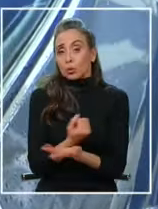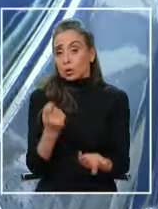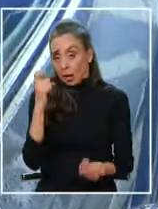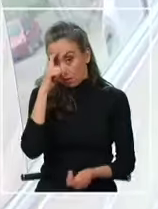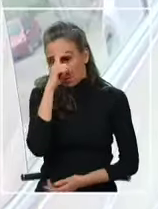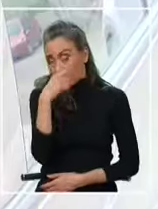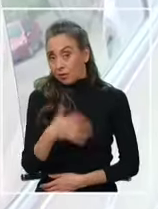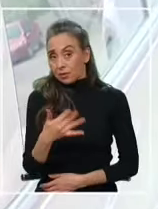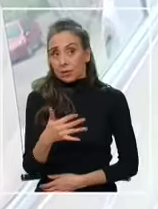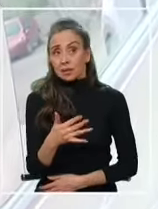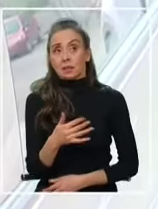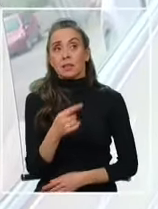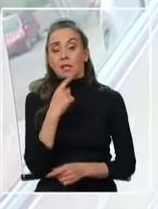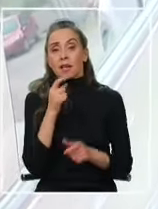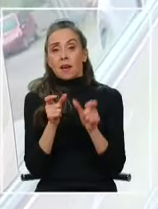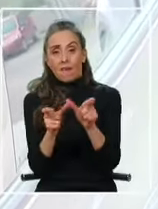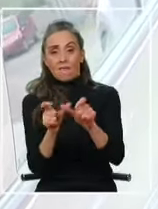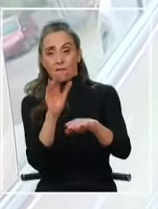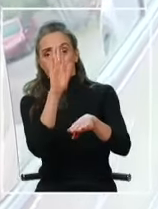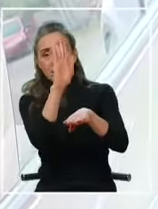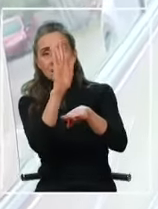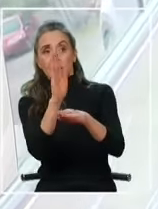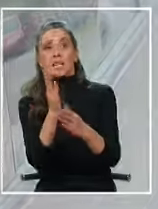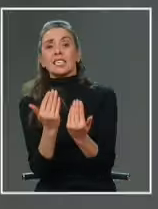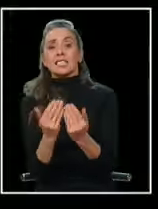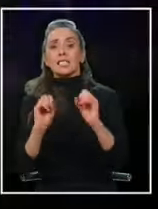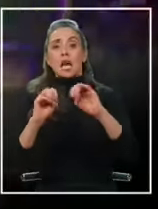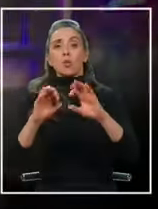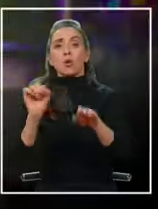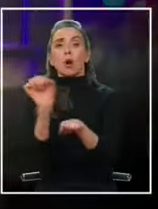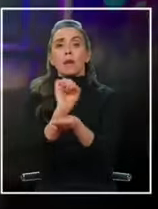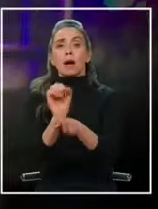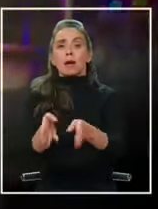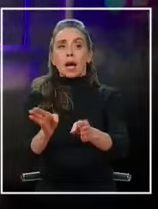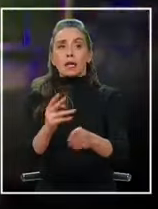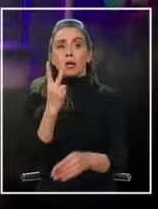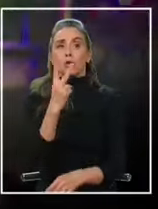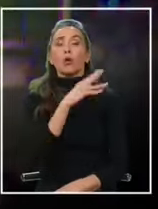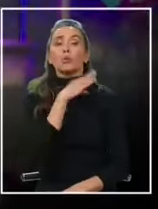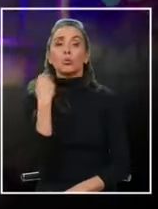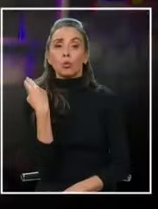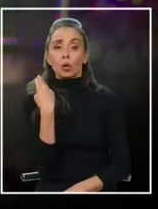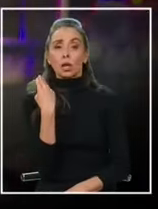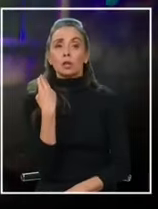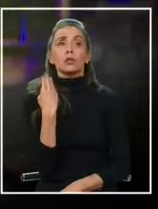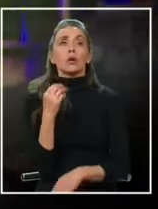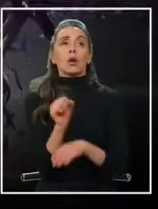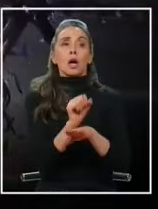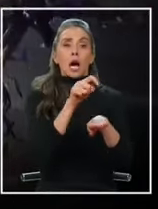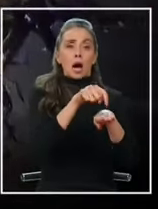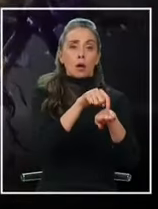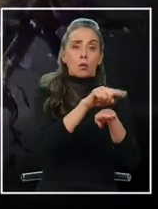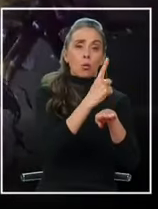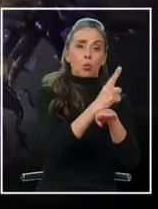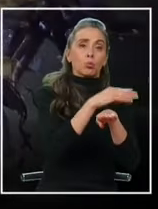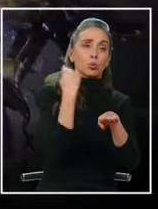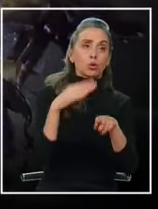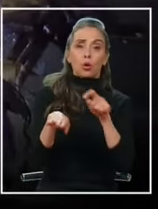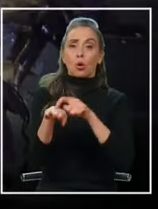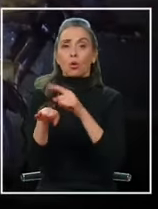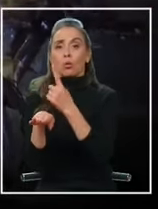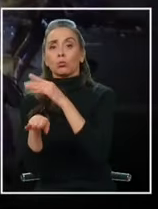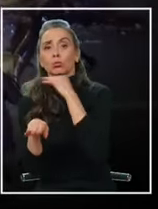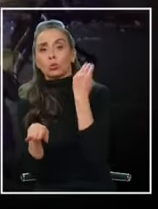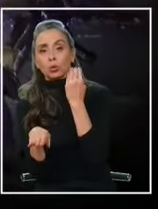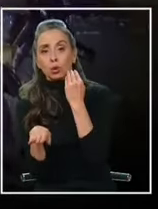complicada la cosa. Más que fiscalización, un poco más de educación vial. Tenemos dos personas fallecidas, uno de cada uno de los vehículos. Estas fueron las